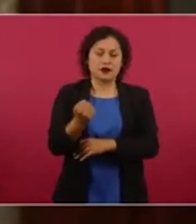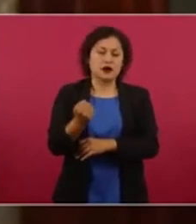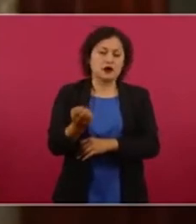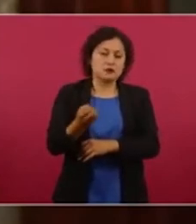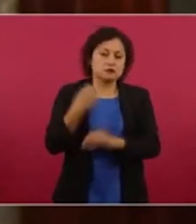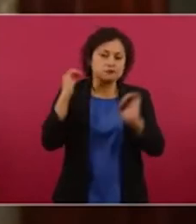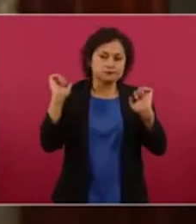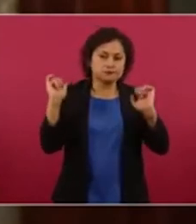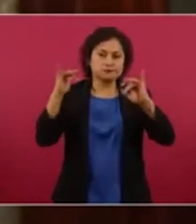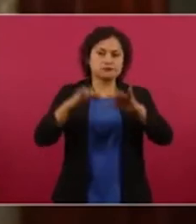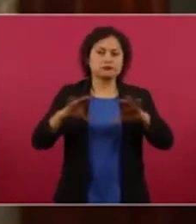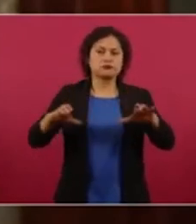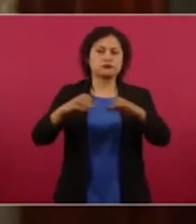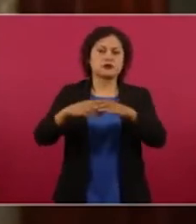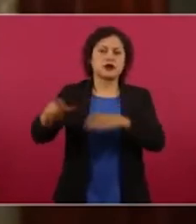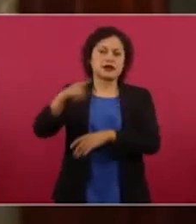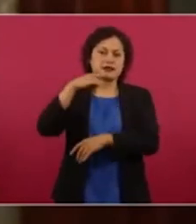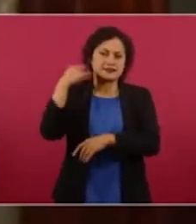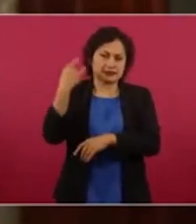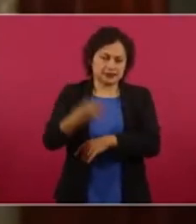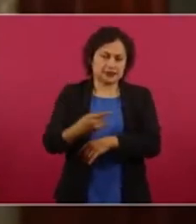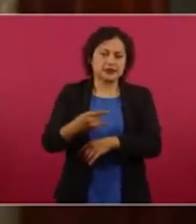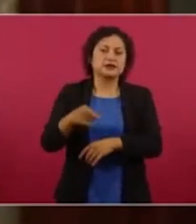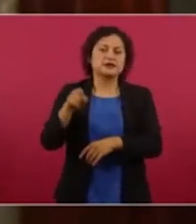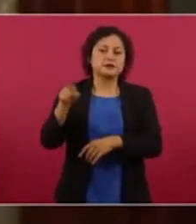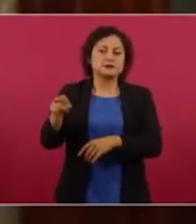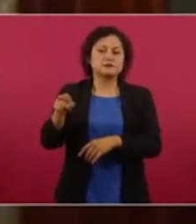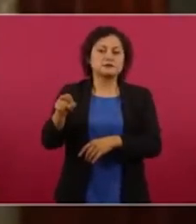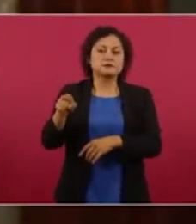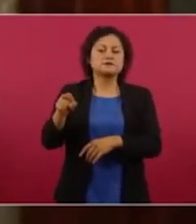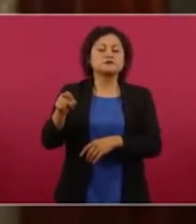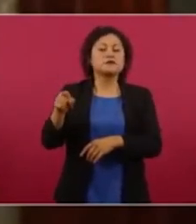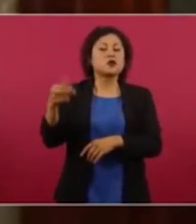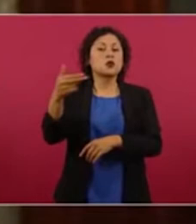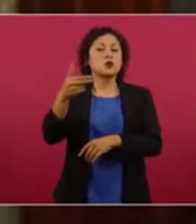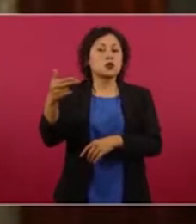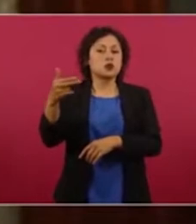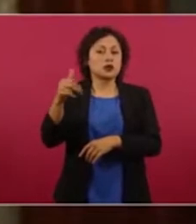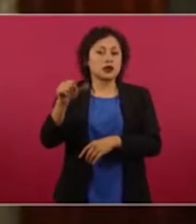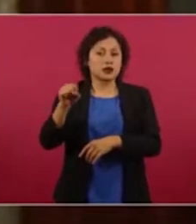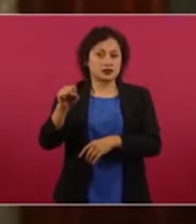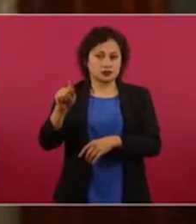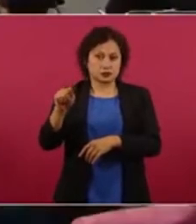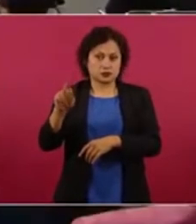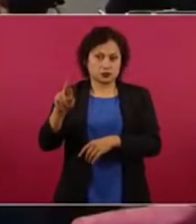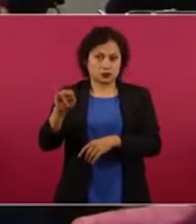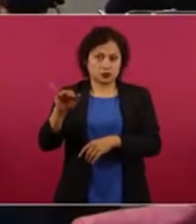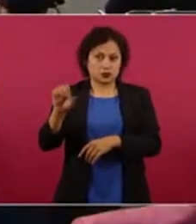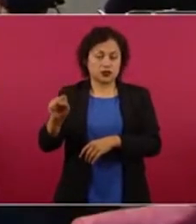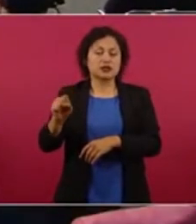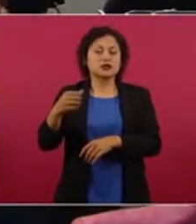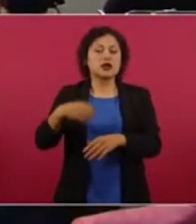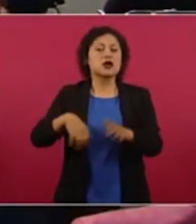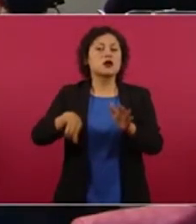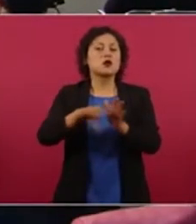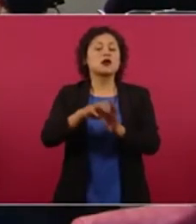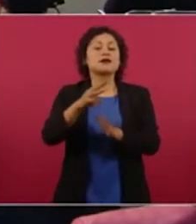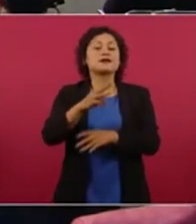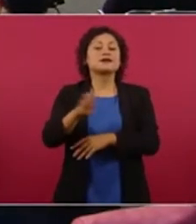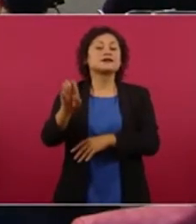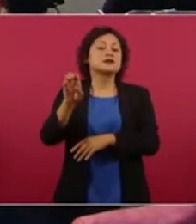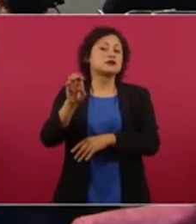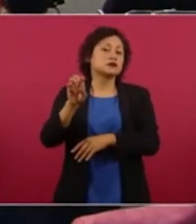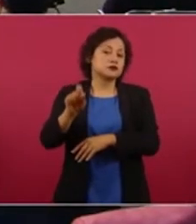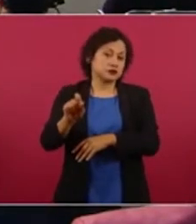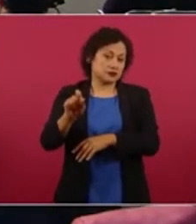Santiago de Chile en el hotel Asturias en la habitación 319 me